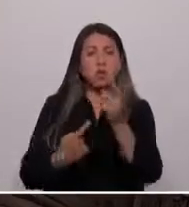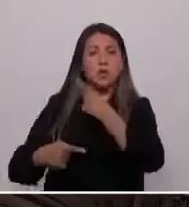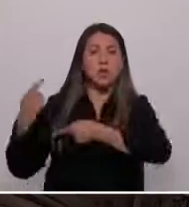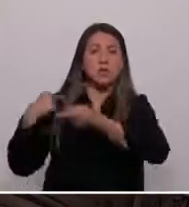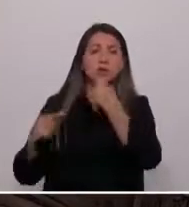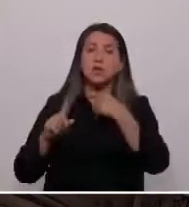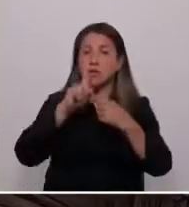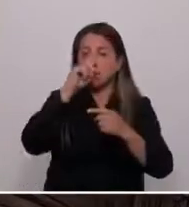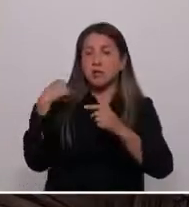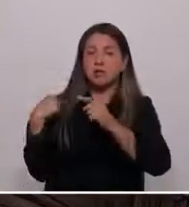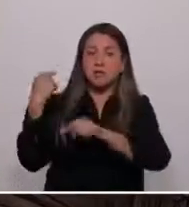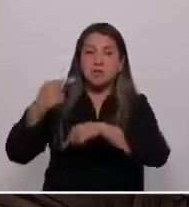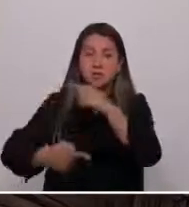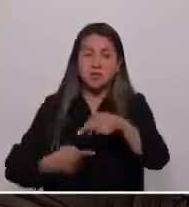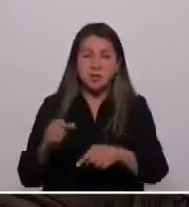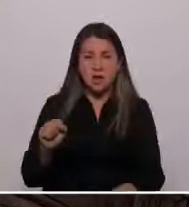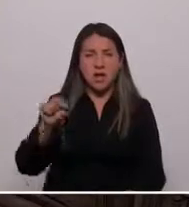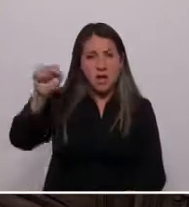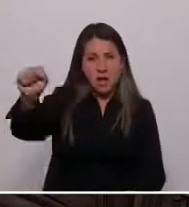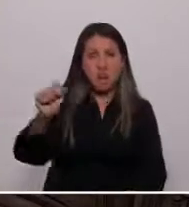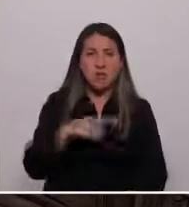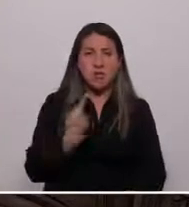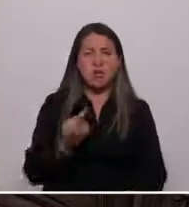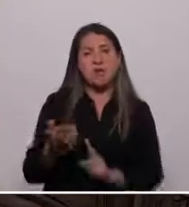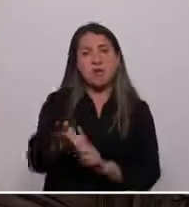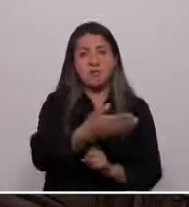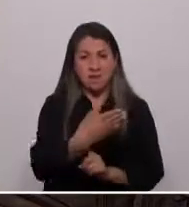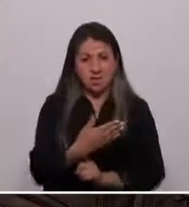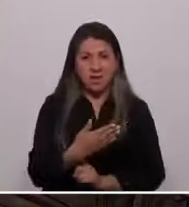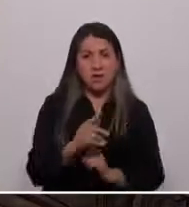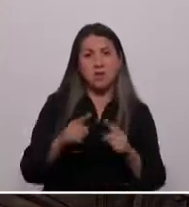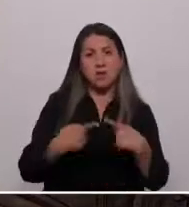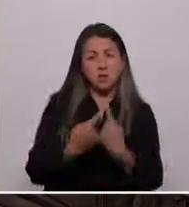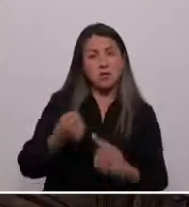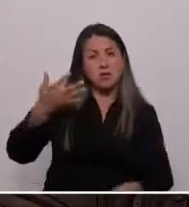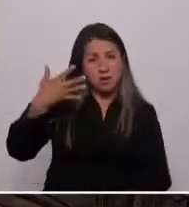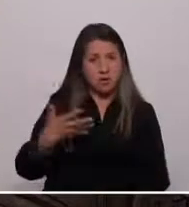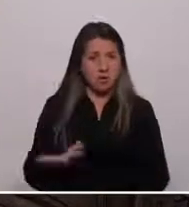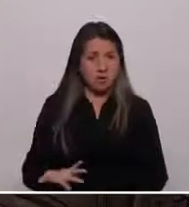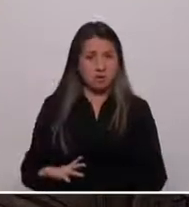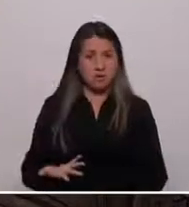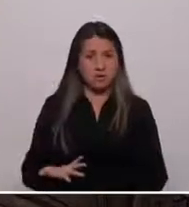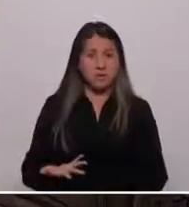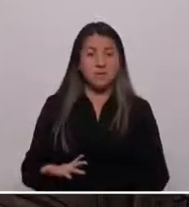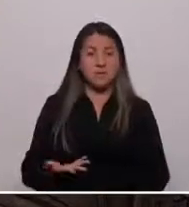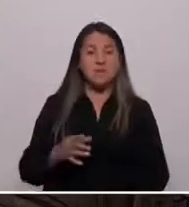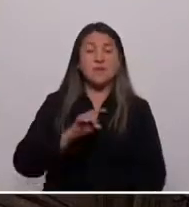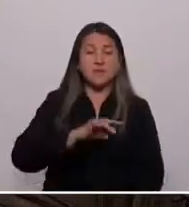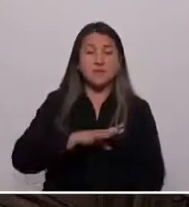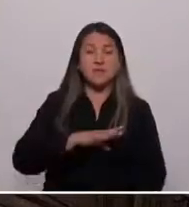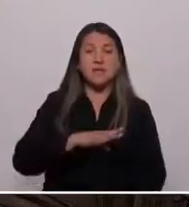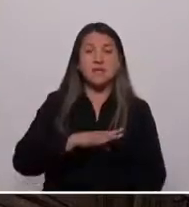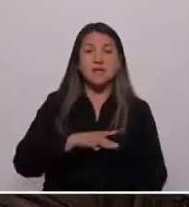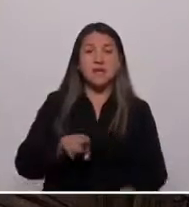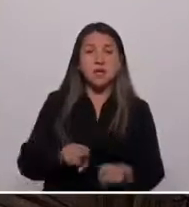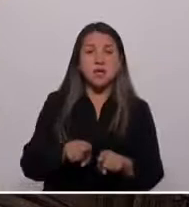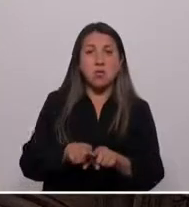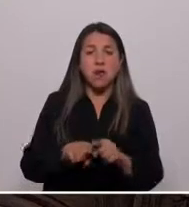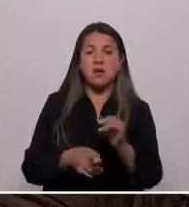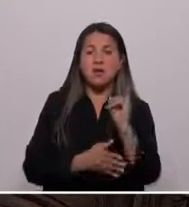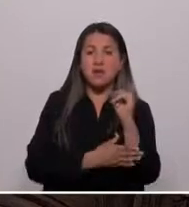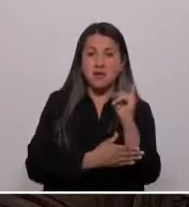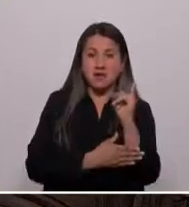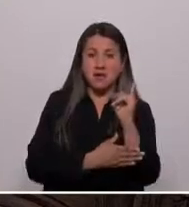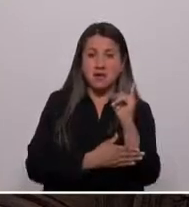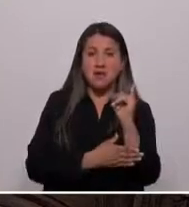nuestros héroes. Nuestra bandera, nuestros signos y nuestros valores republicanos. Al Chile que reivindica la izquierda dividido en identidades